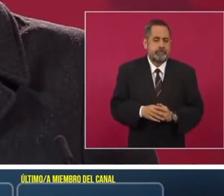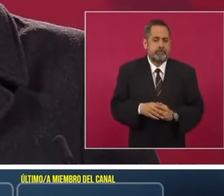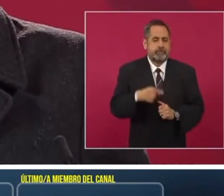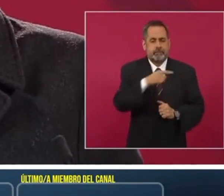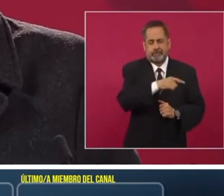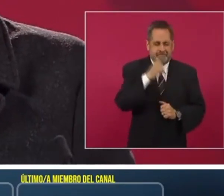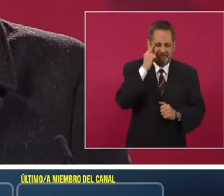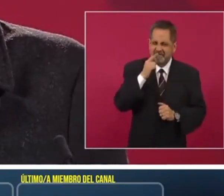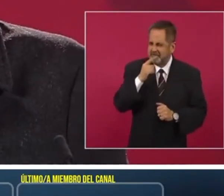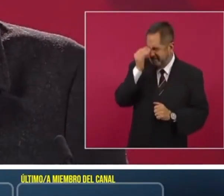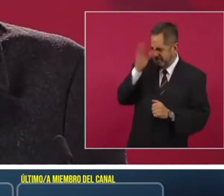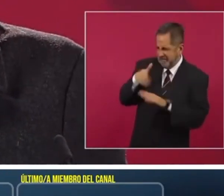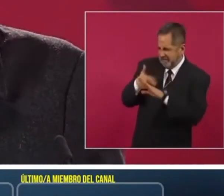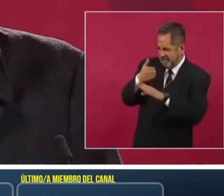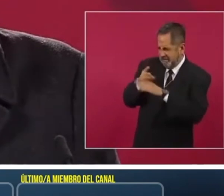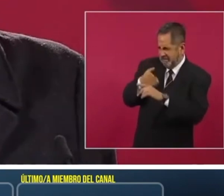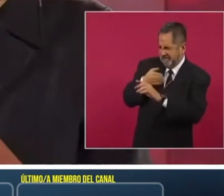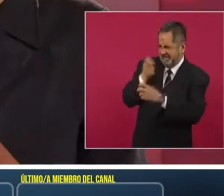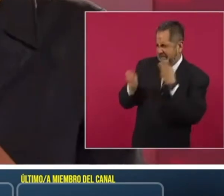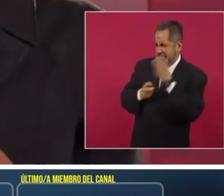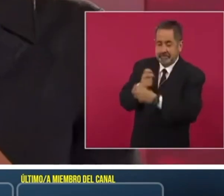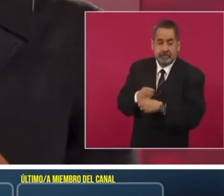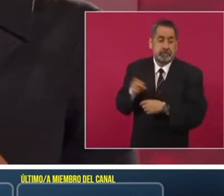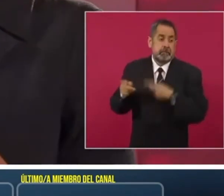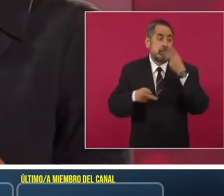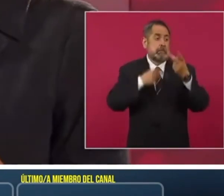es un mercenario, hizo un escándalo.